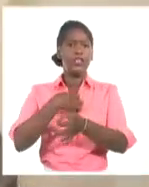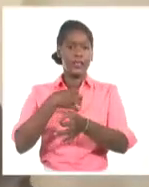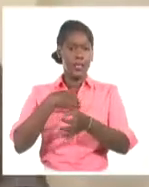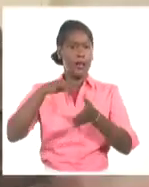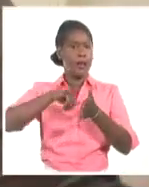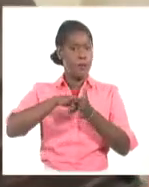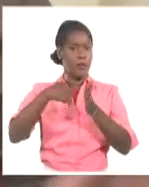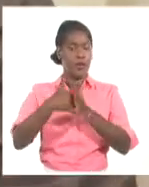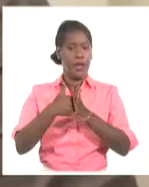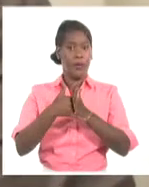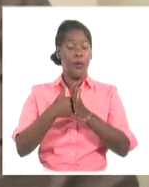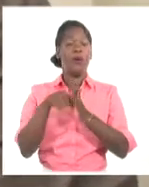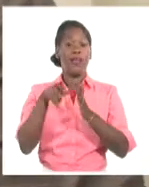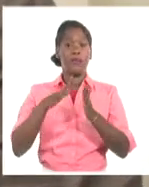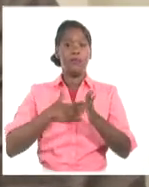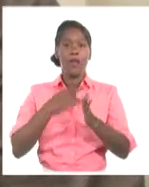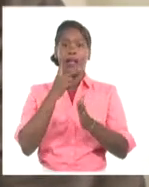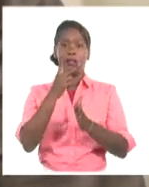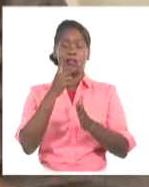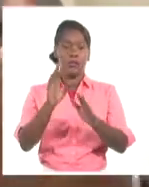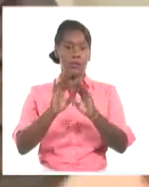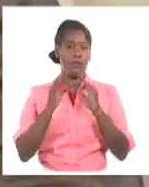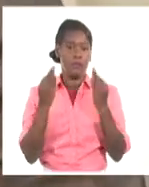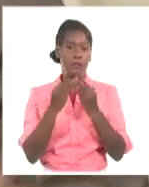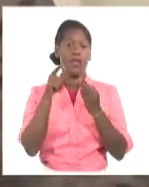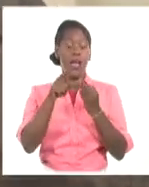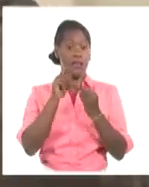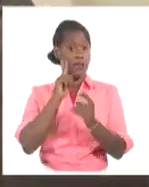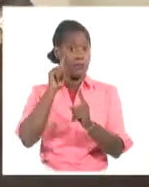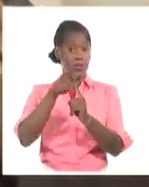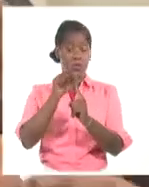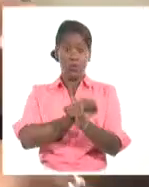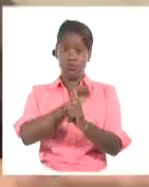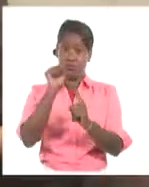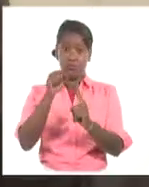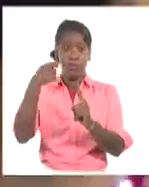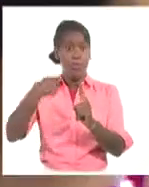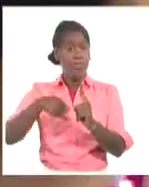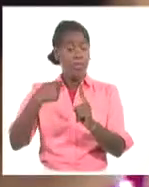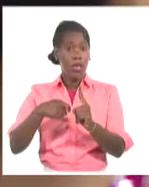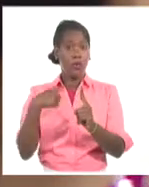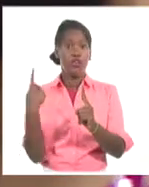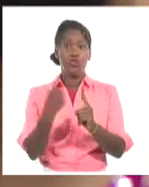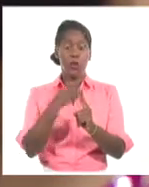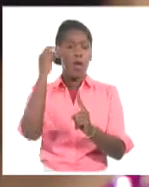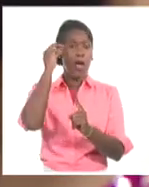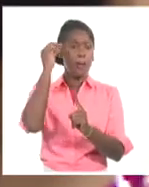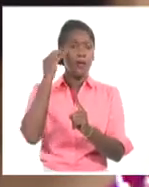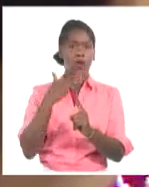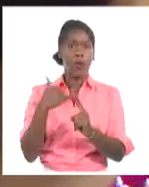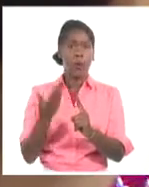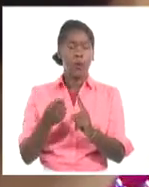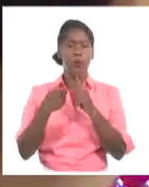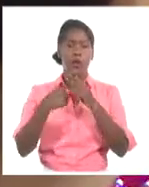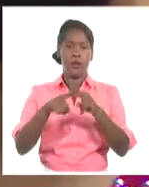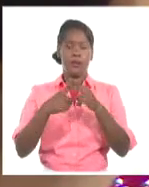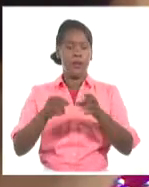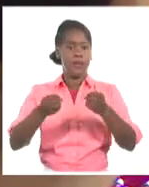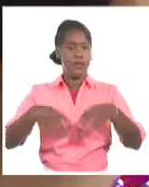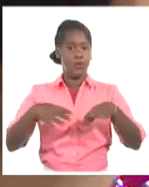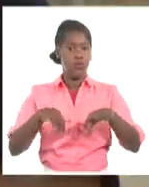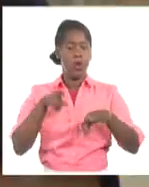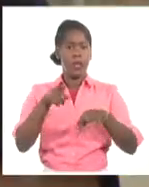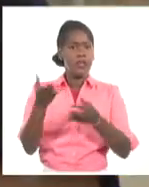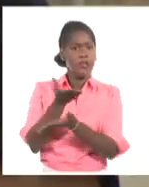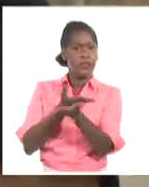Código de Familia que será sometido a la discusión de todos los cubanos y cubanas y llamó a combatir las opiniones